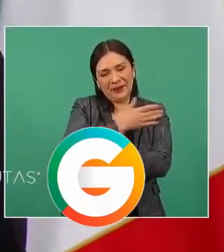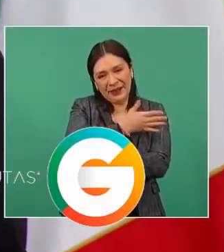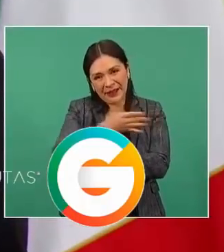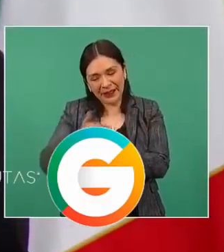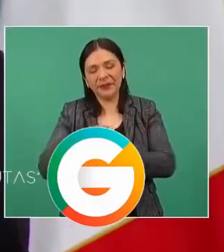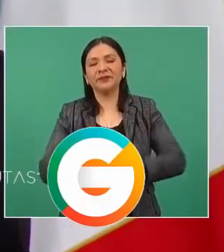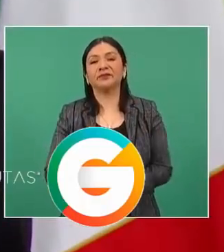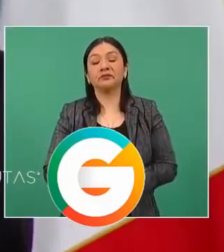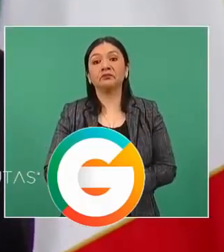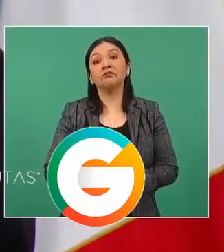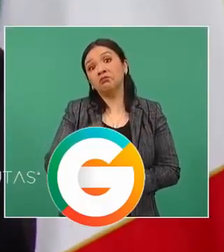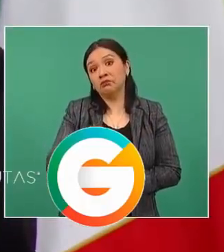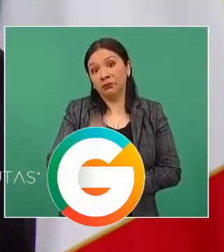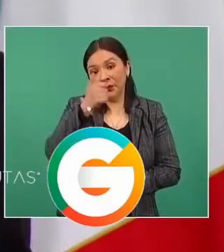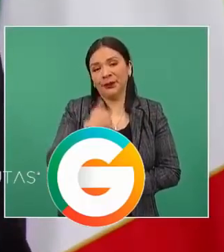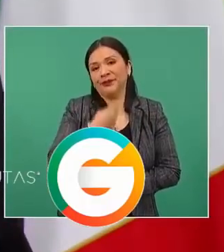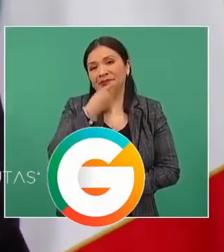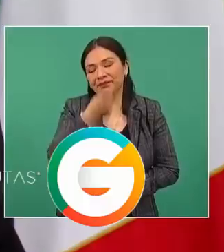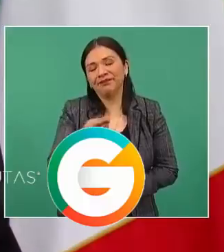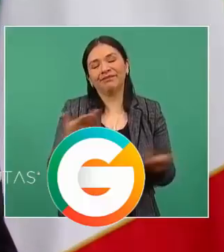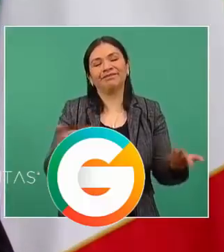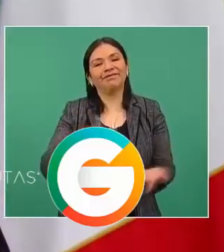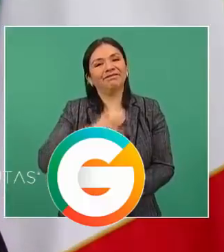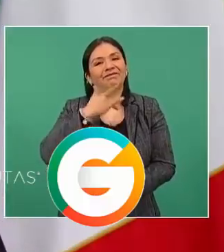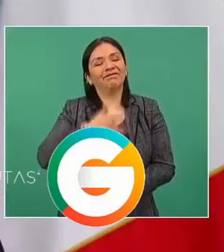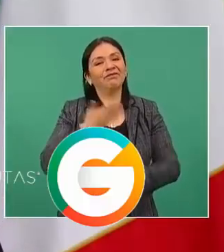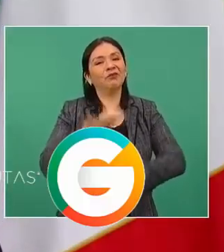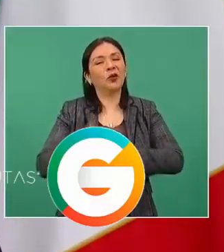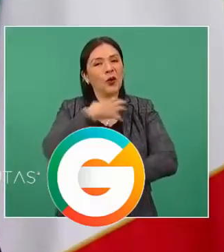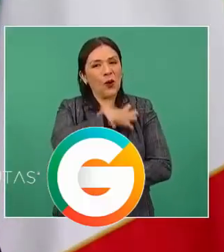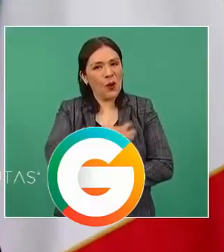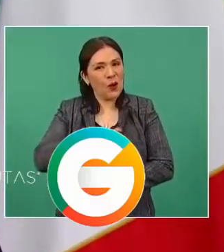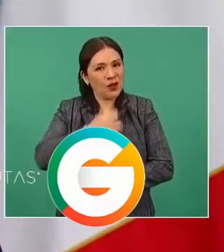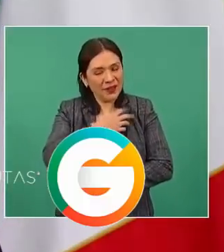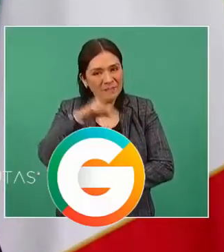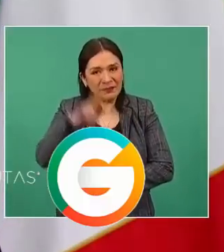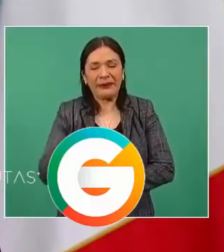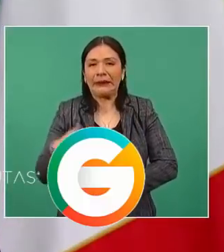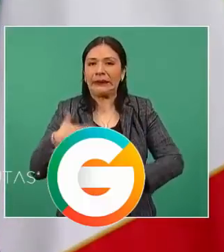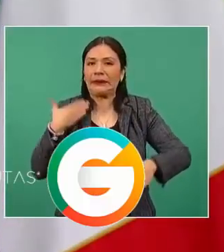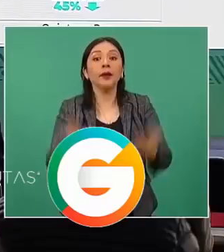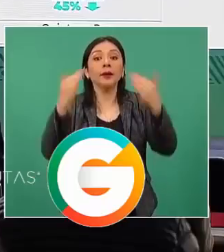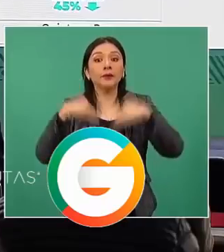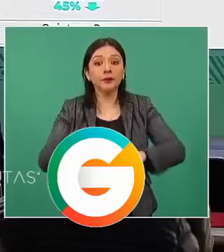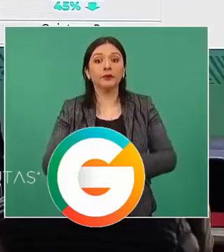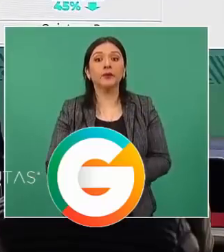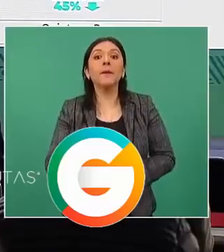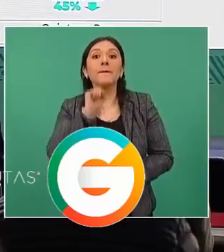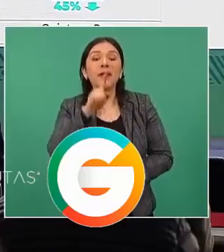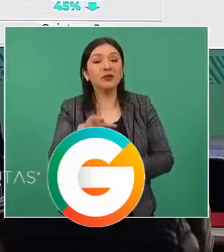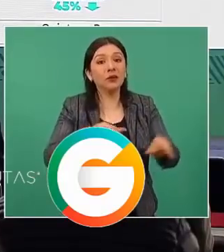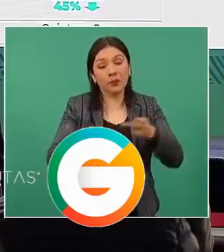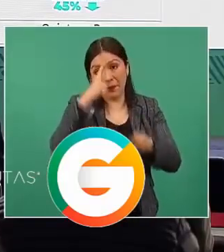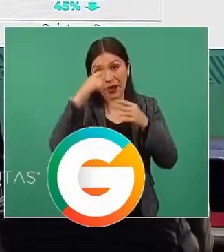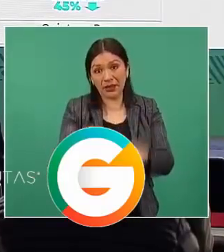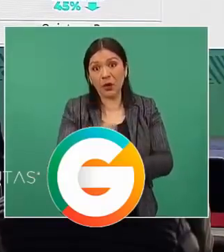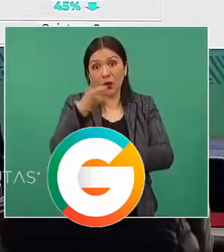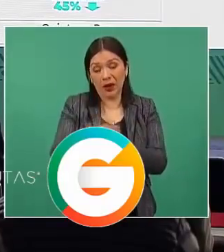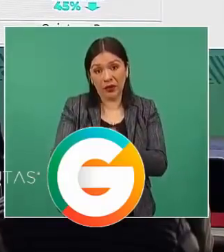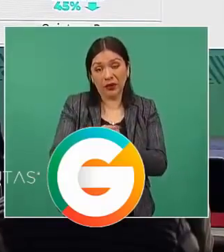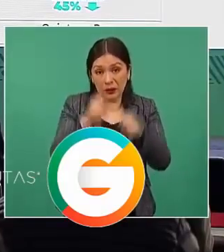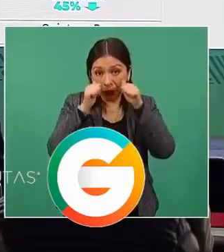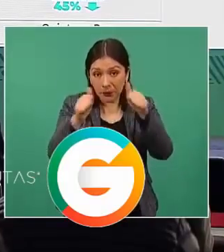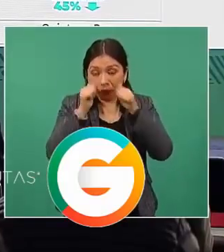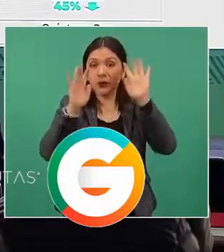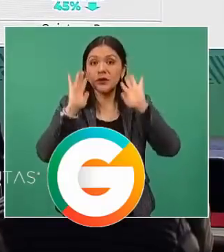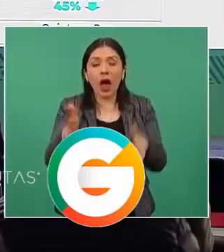durante tres años. En la conferencia de prensa matutina celebrada el día de ayer, el secretario de la Defensa Nacional, Luis Cresencio Sandoval